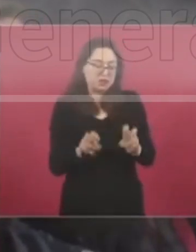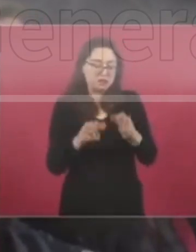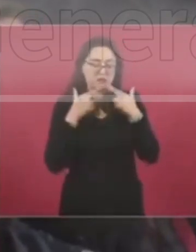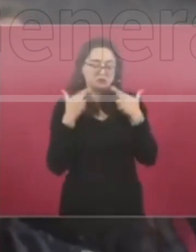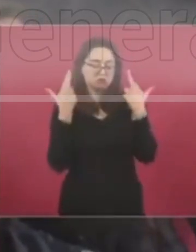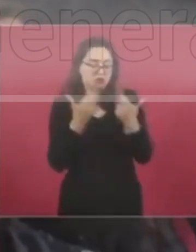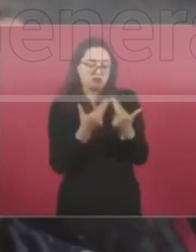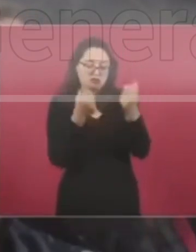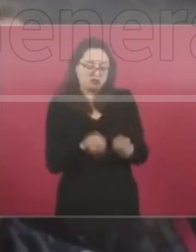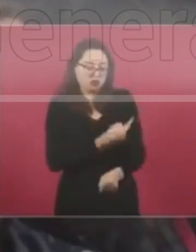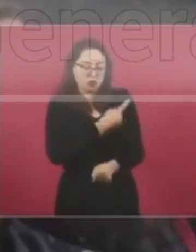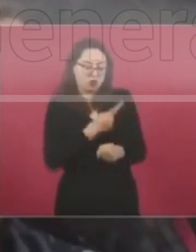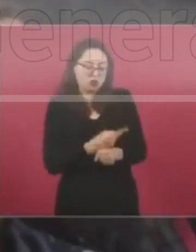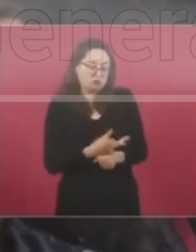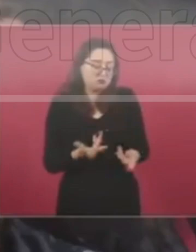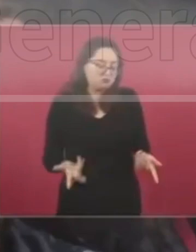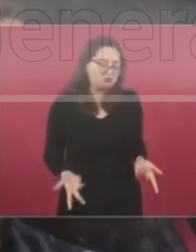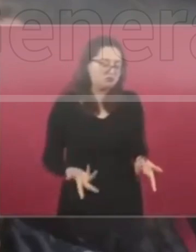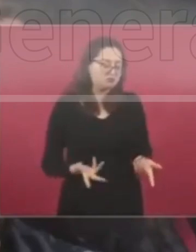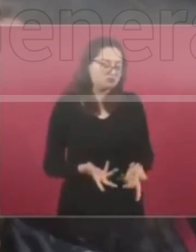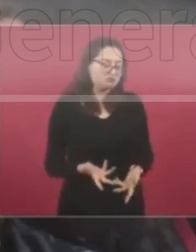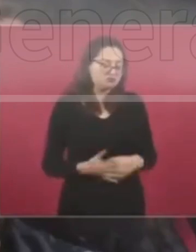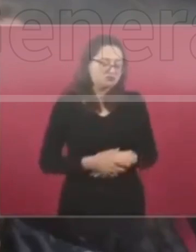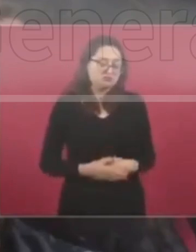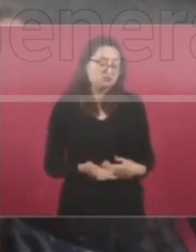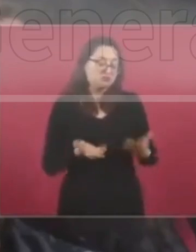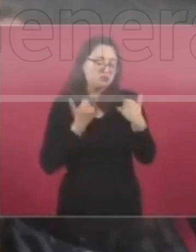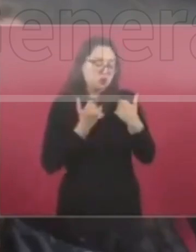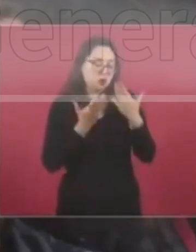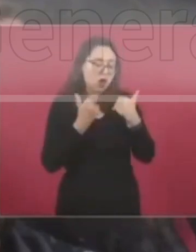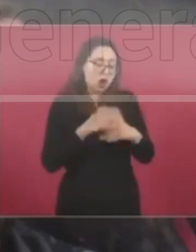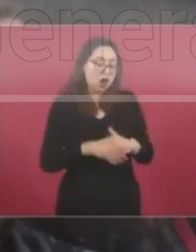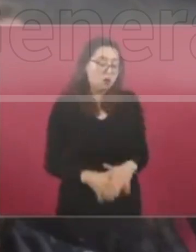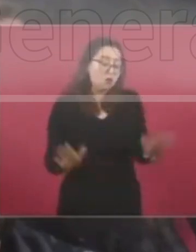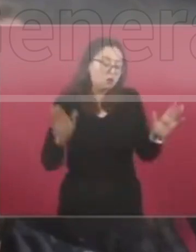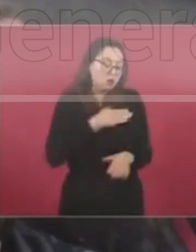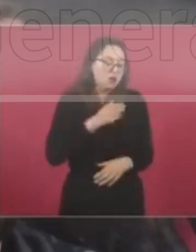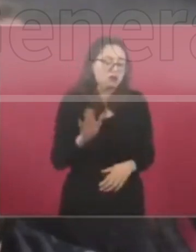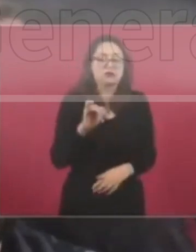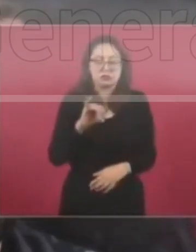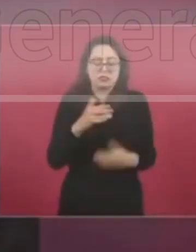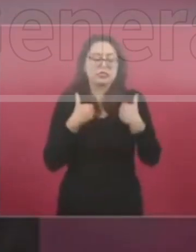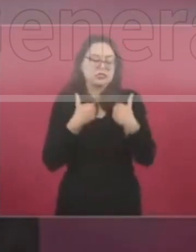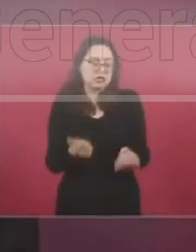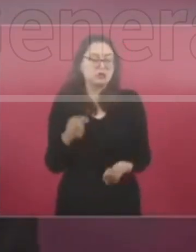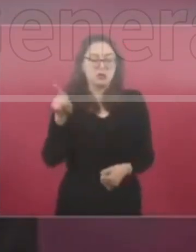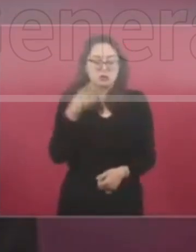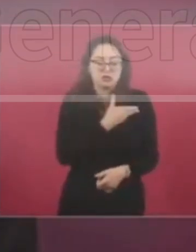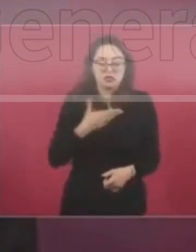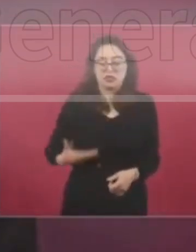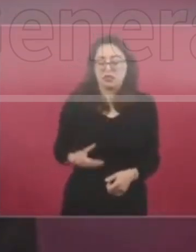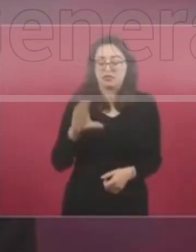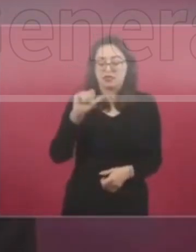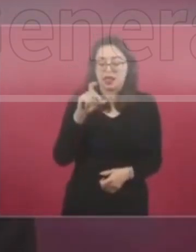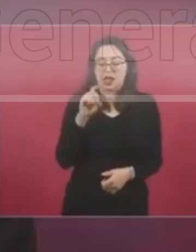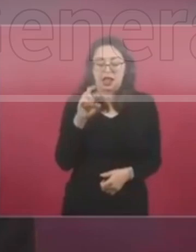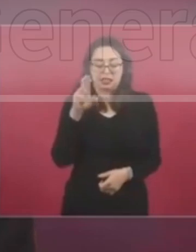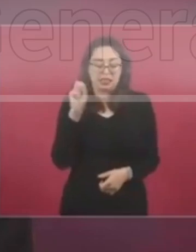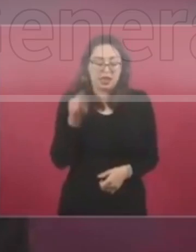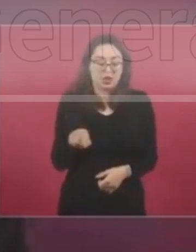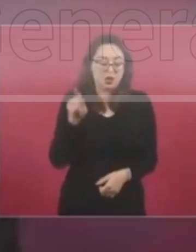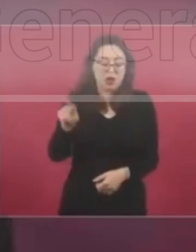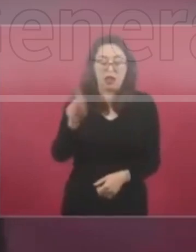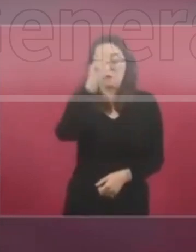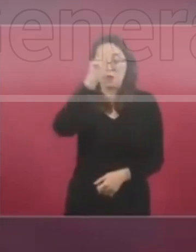había reuniones sí y así bueno el peor fue el de Calderón eso sí lo sabemos pero no que hayan